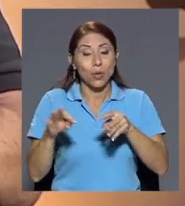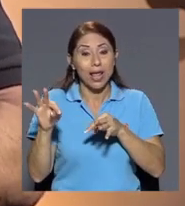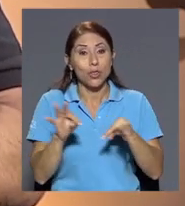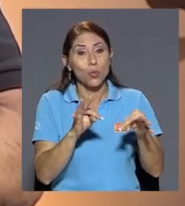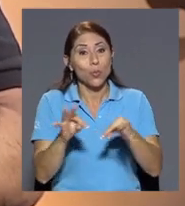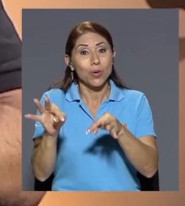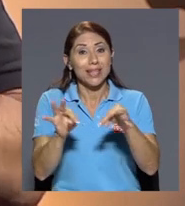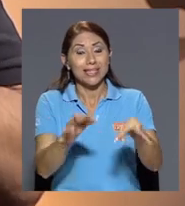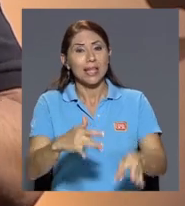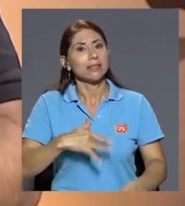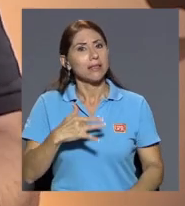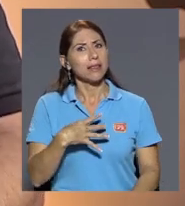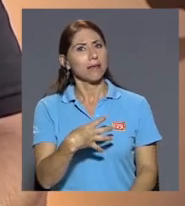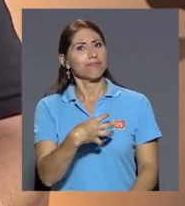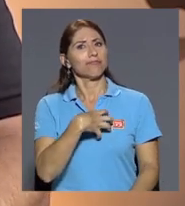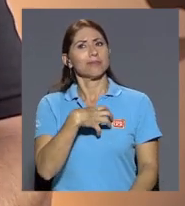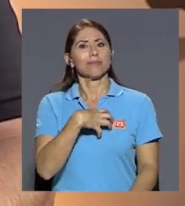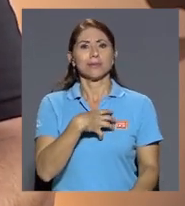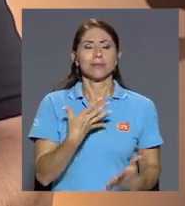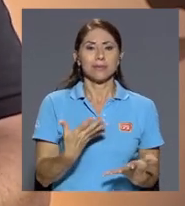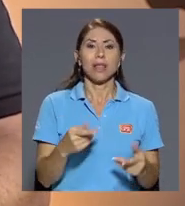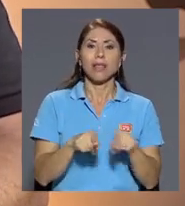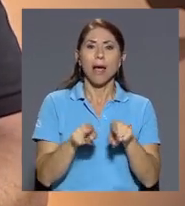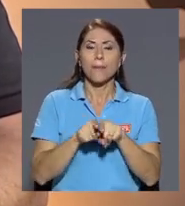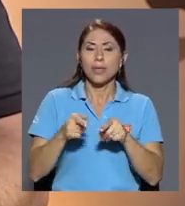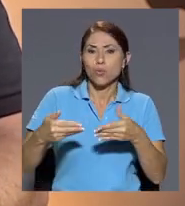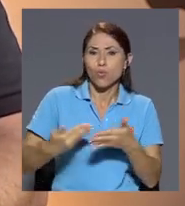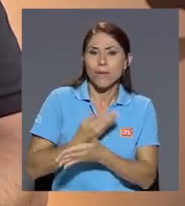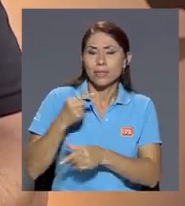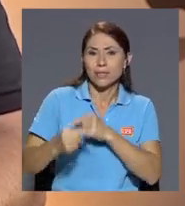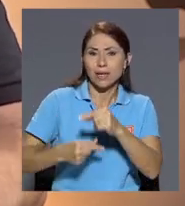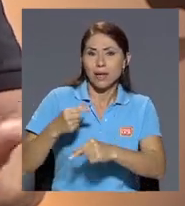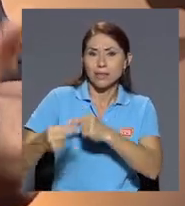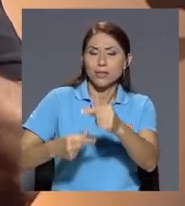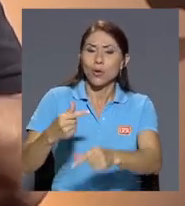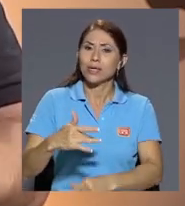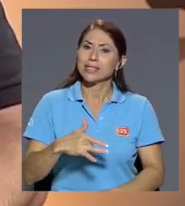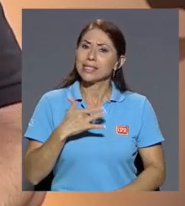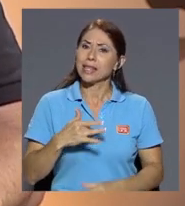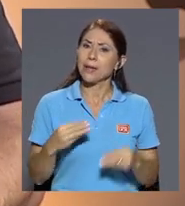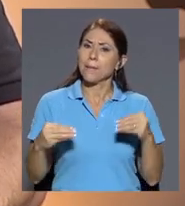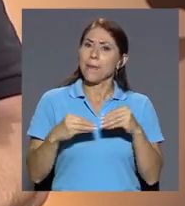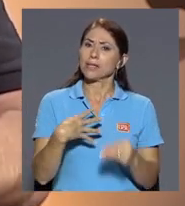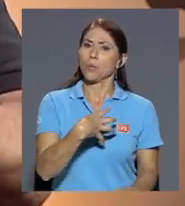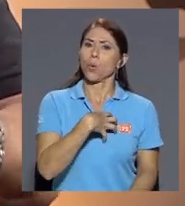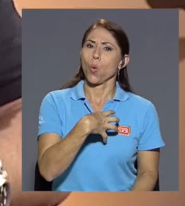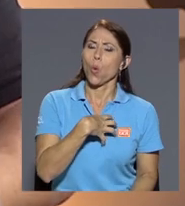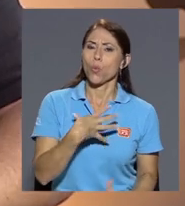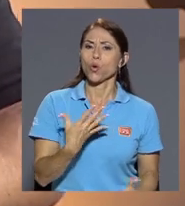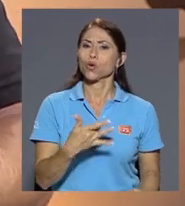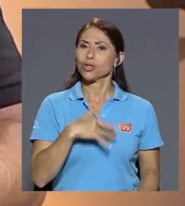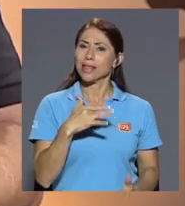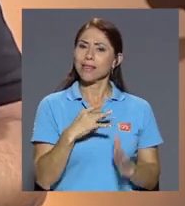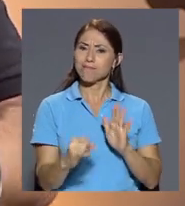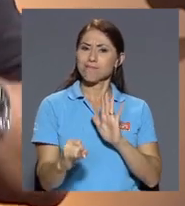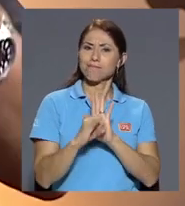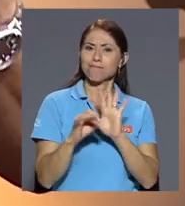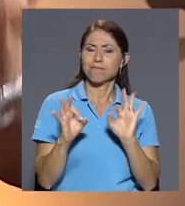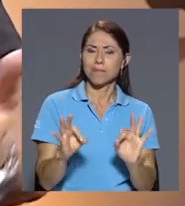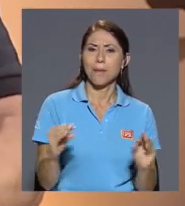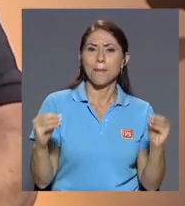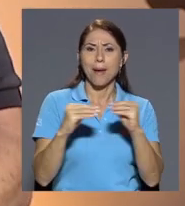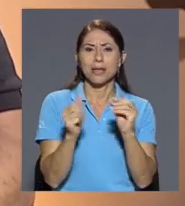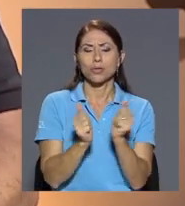pertenencia y apropiación del edificio sino las nuevas generaciones que lo empiezan a sentir más propio que les pertenece más porque se